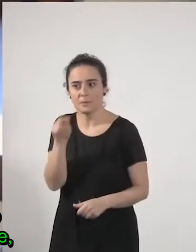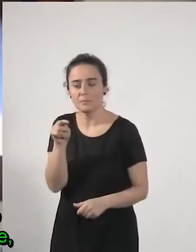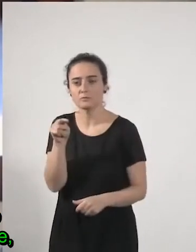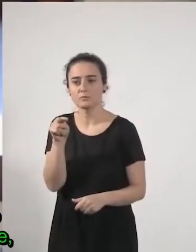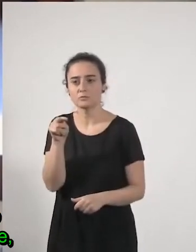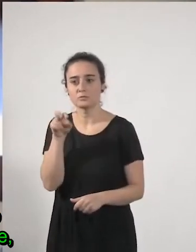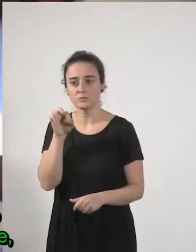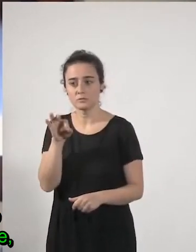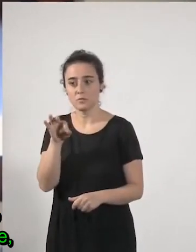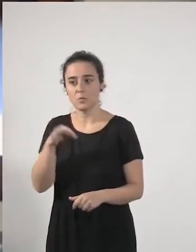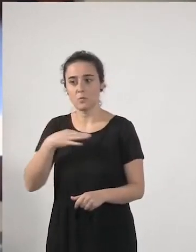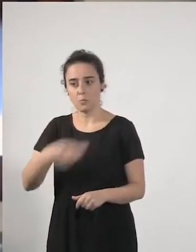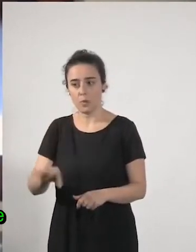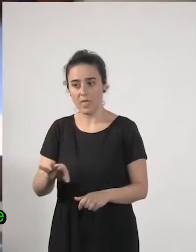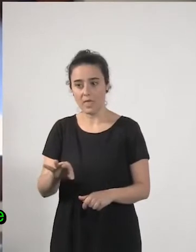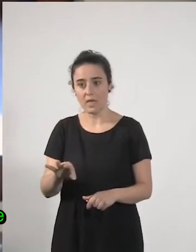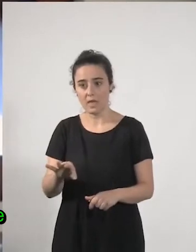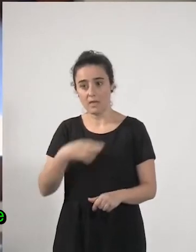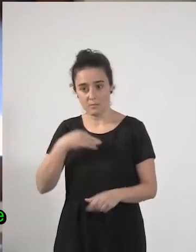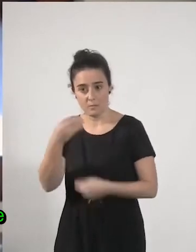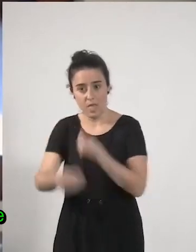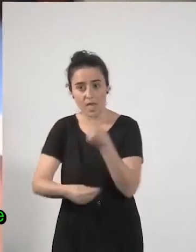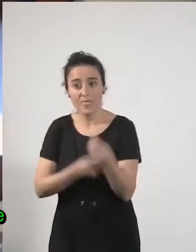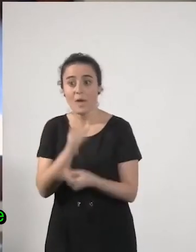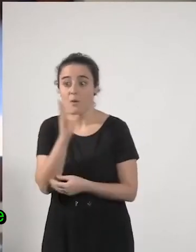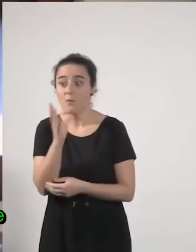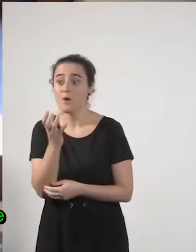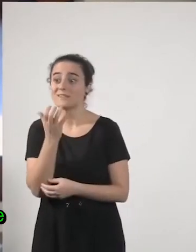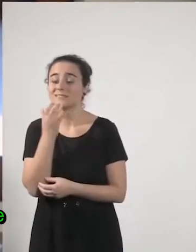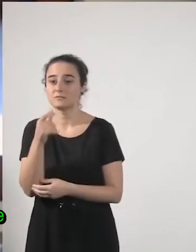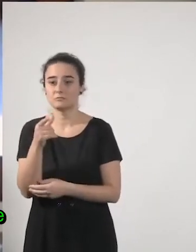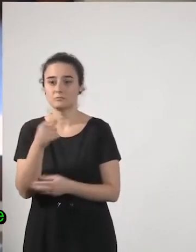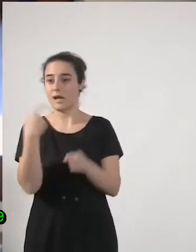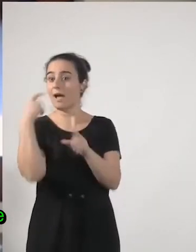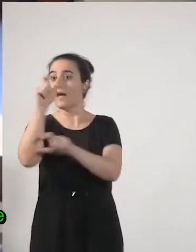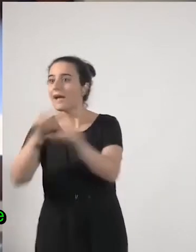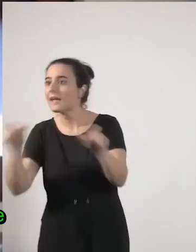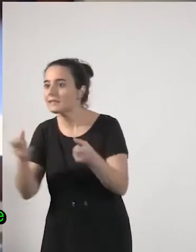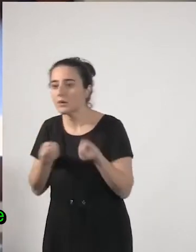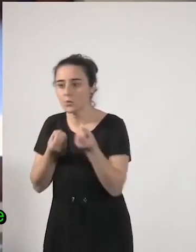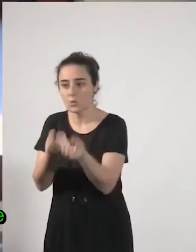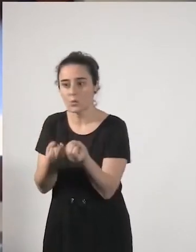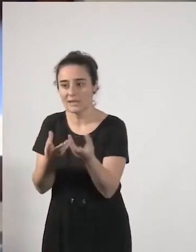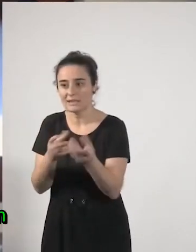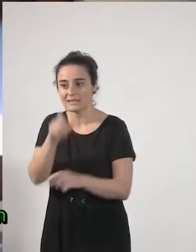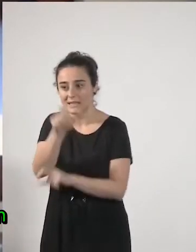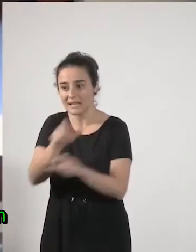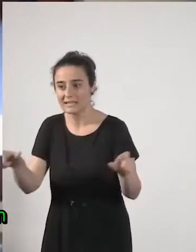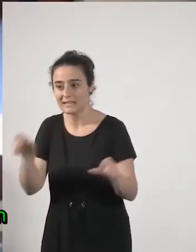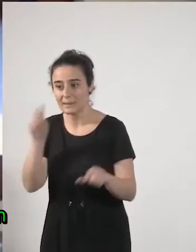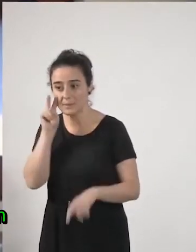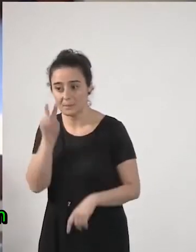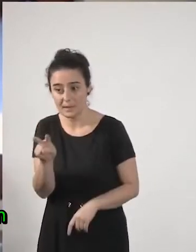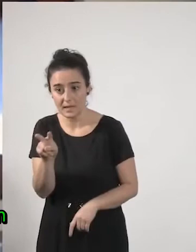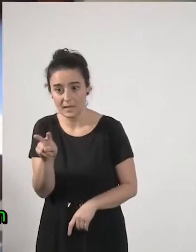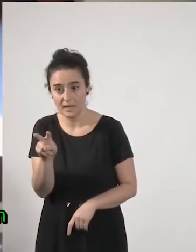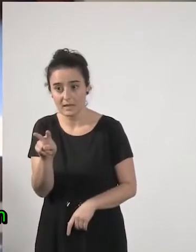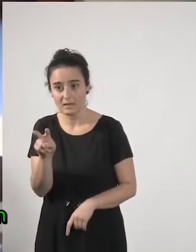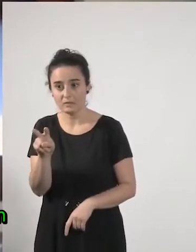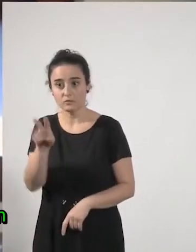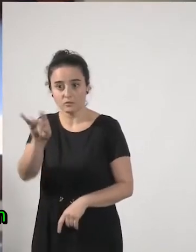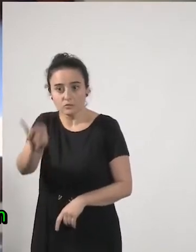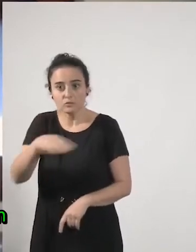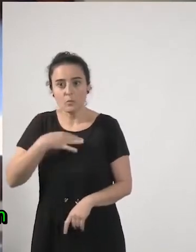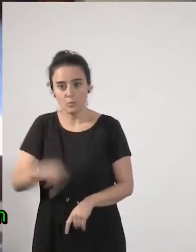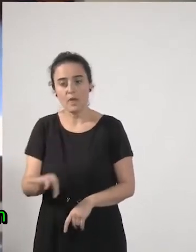sido perfectamente posible porque si se lo cuentas a la gente y la gente lo ve pues por supuesto que se pueden tomar